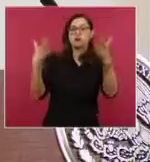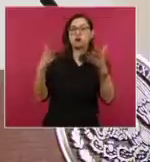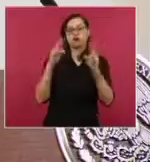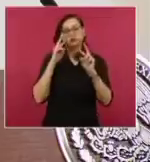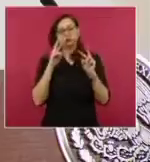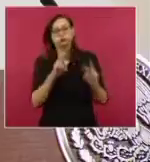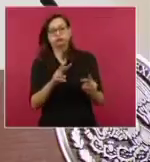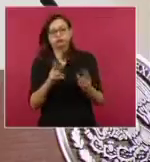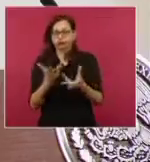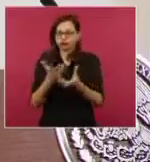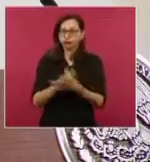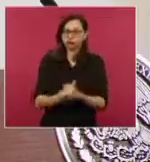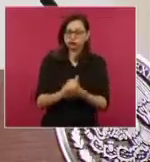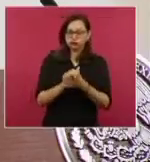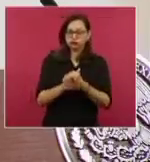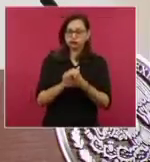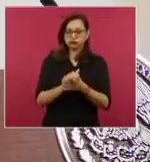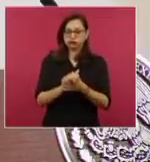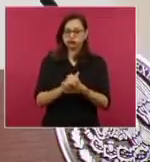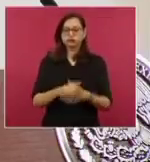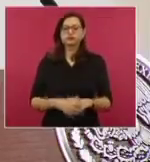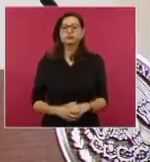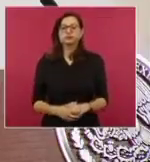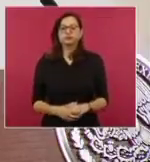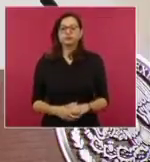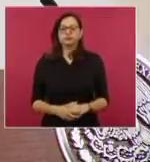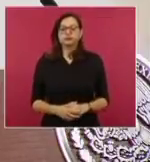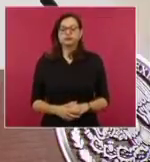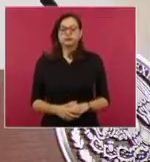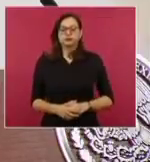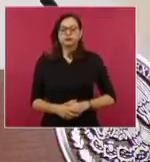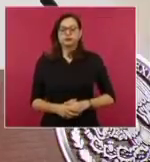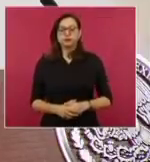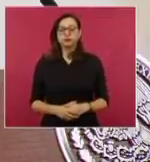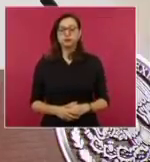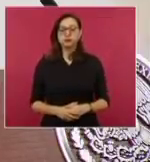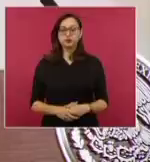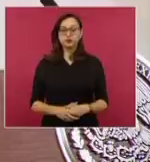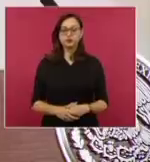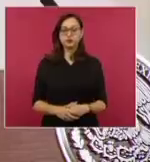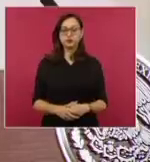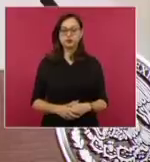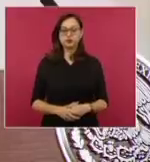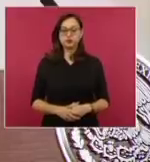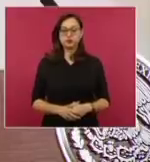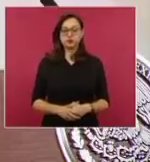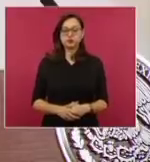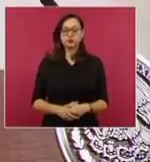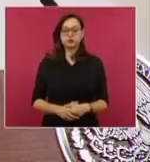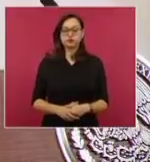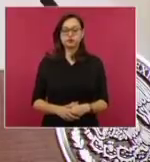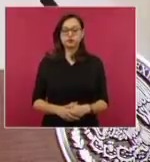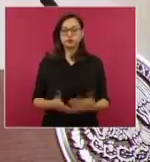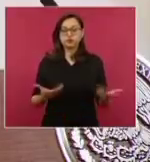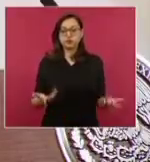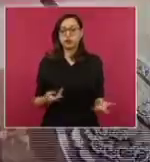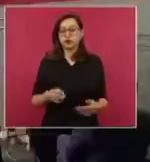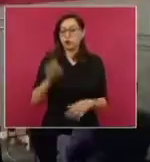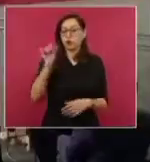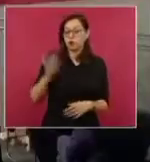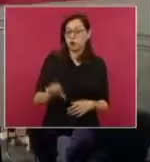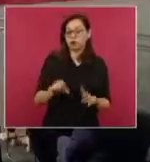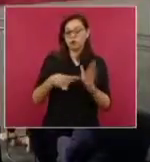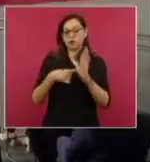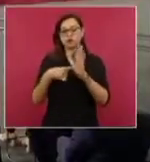El día de hoy informaremos de los resultados de la política de cero impunidad